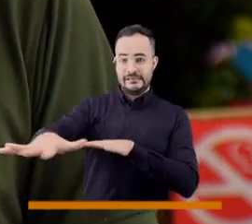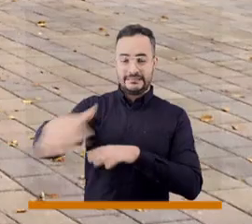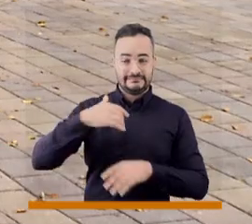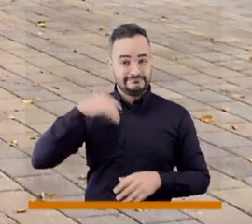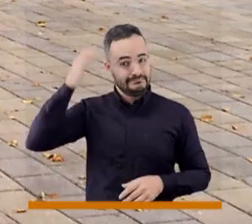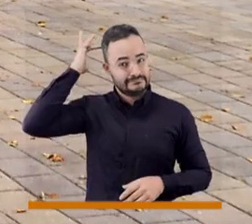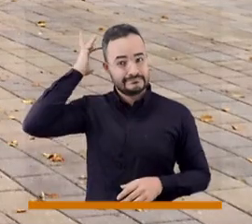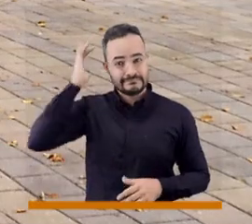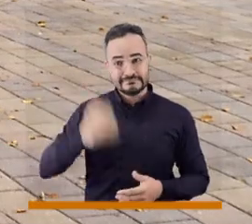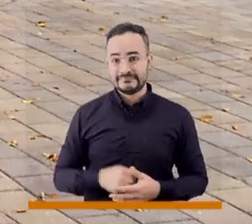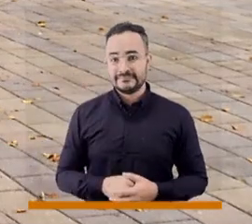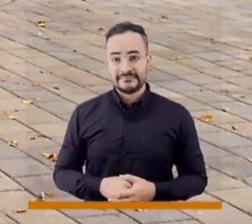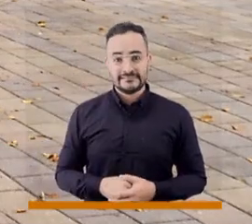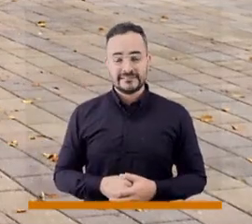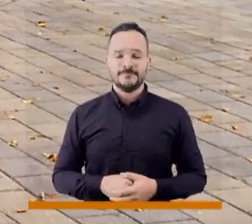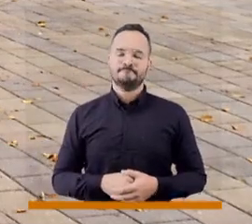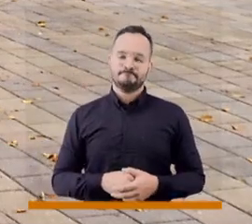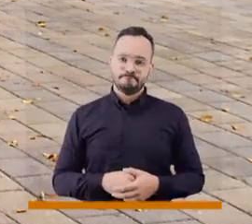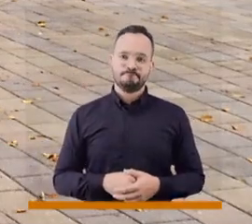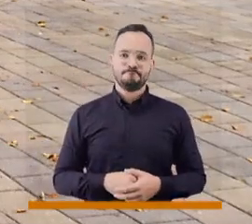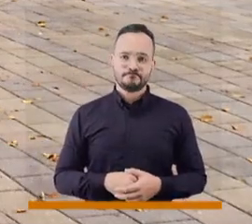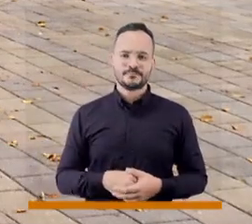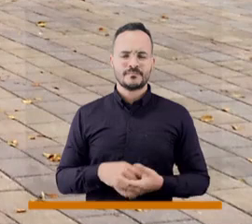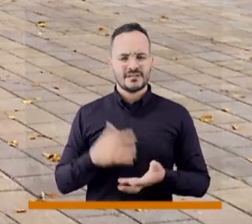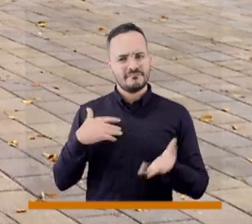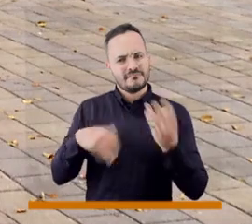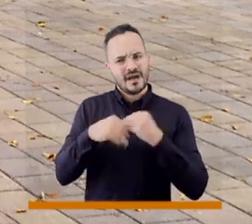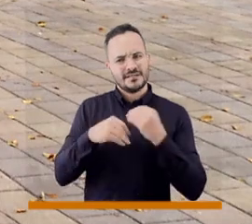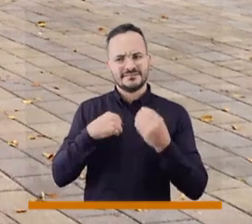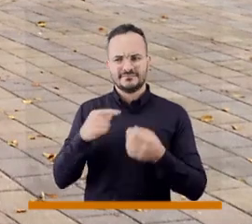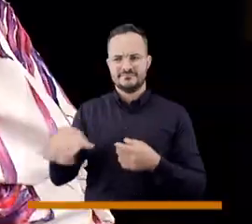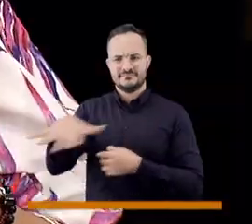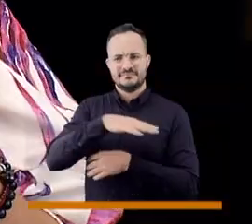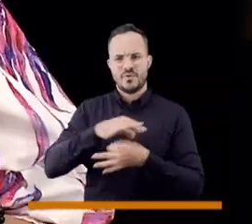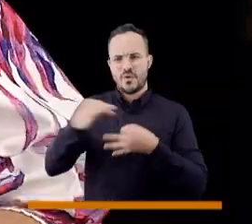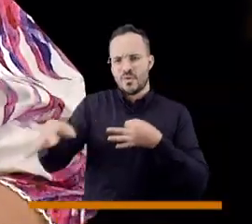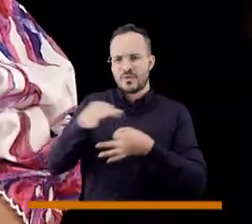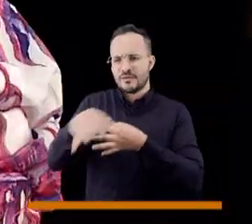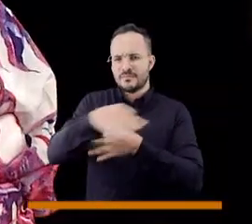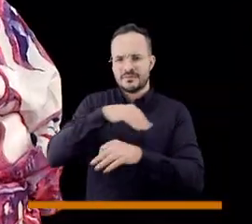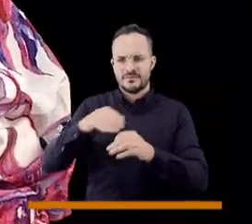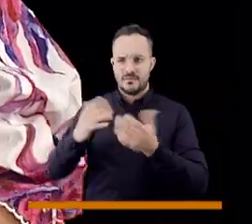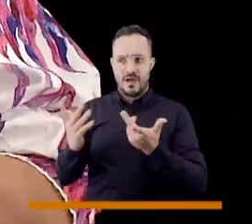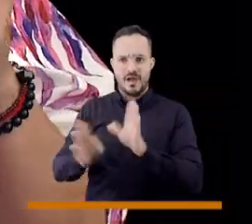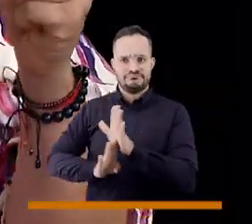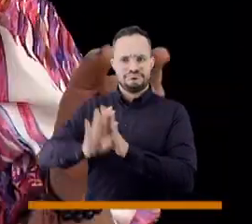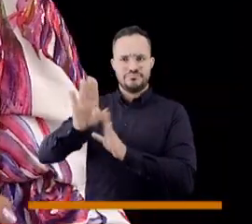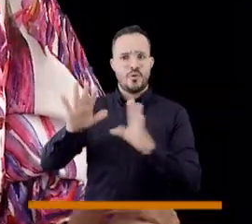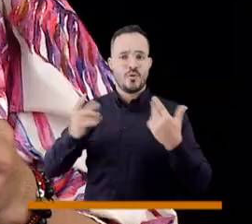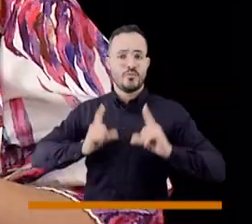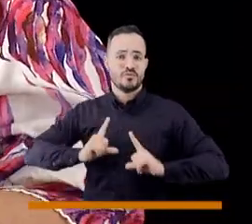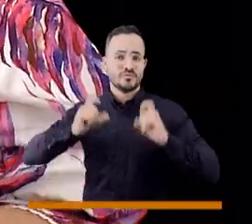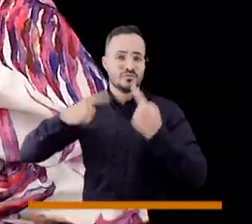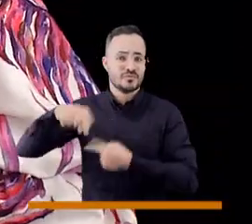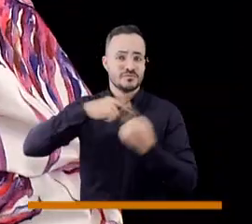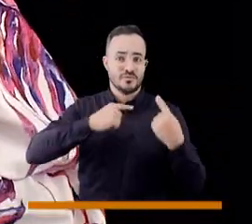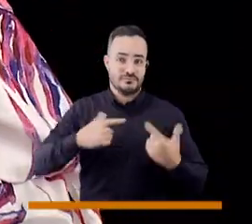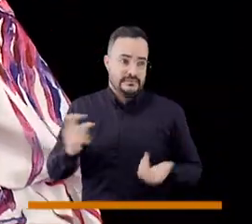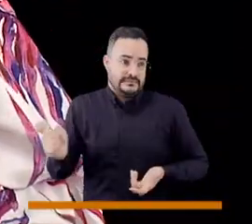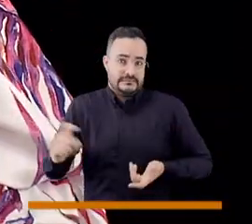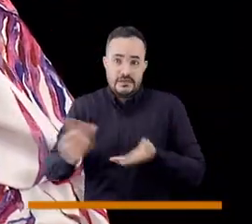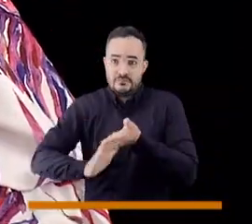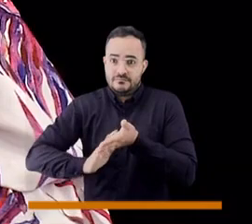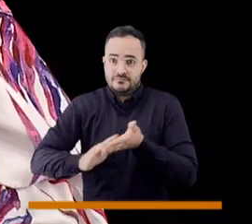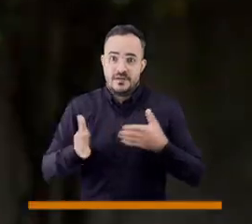Además, estamos hablando de darle también ese desarrollo de los corregimientos por medio del turismo. Las vías son muy importantes